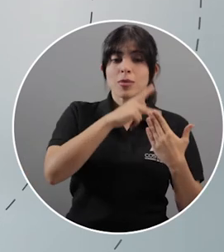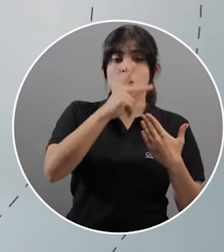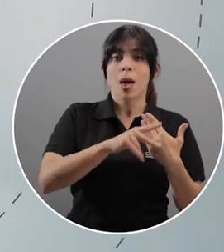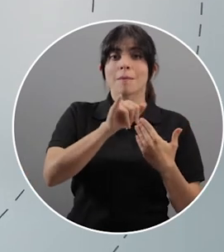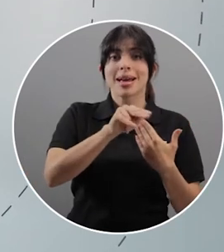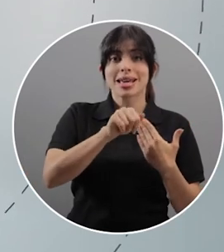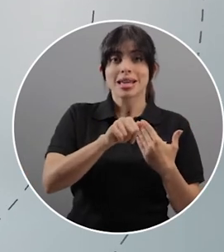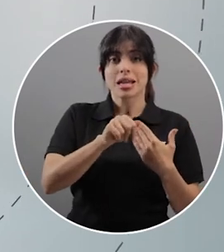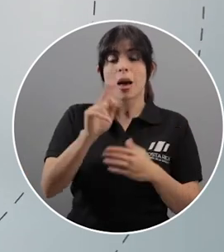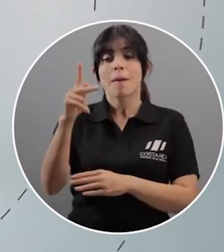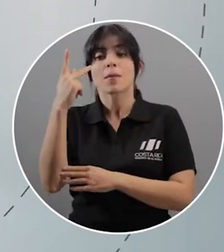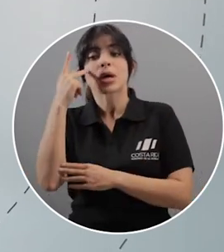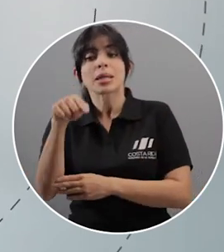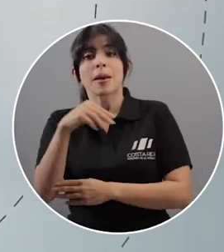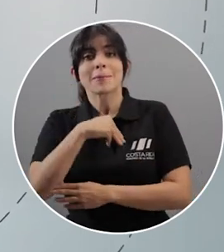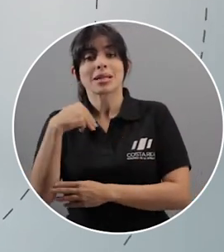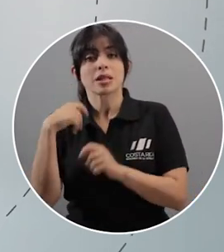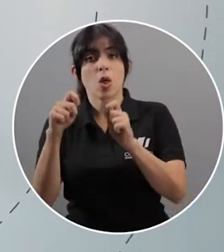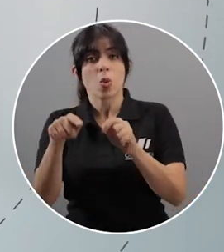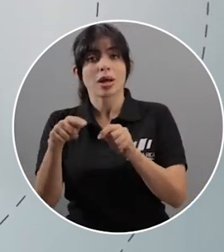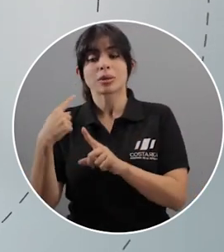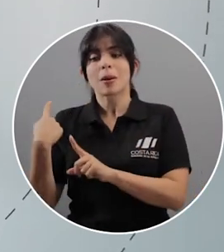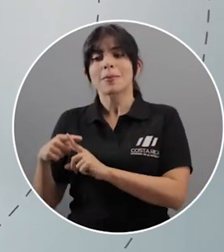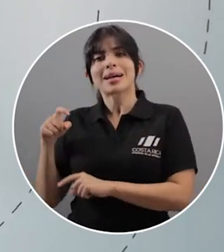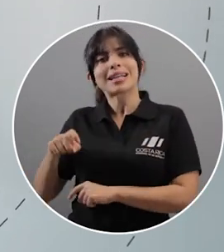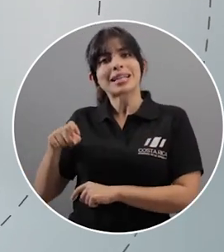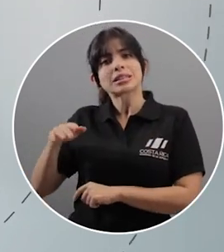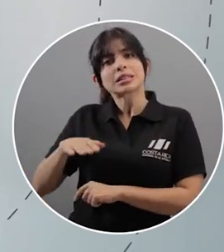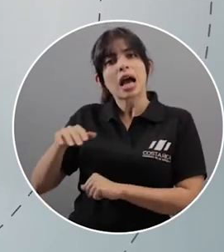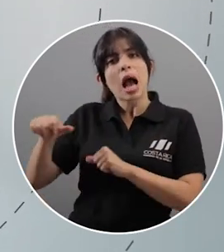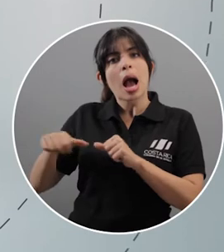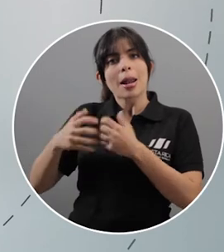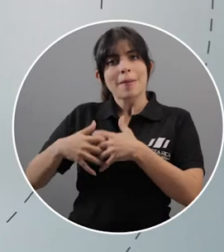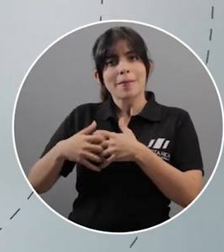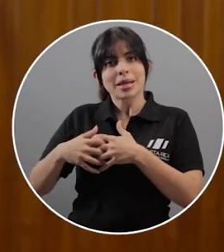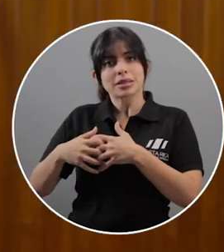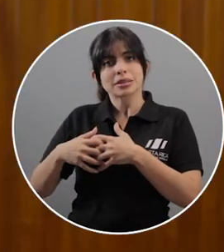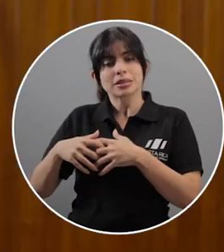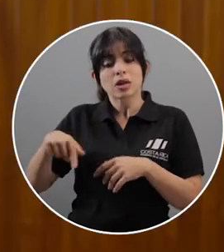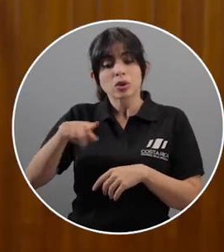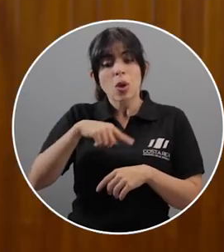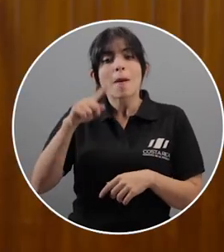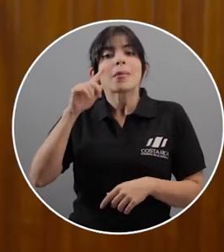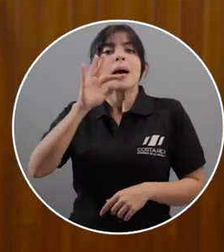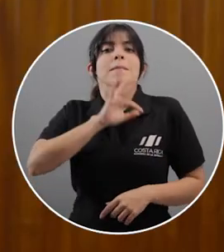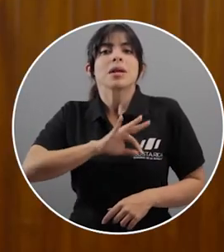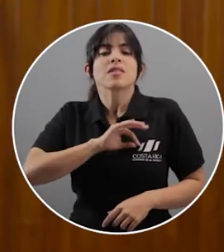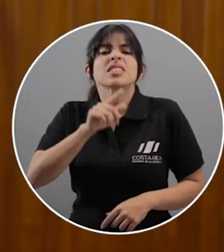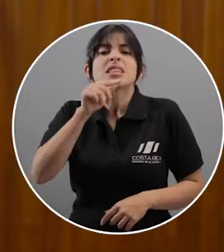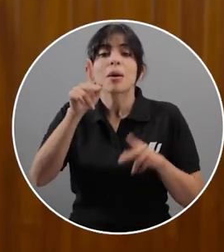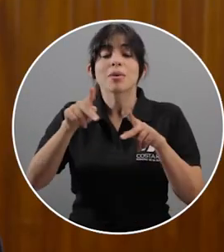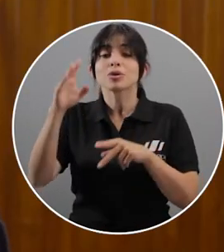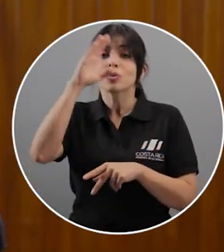programas del INAH, la política del Ministerio de Educación y las necesidades del sector empresarial en beneficio de quienes